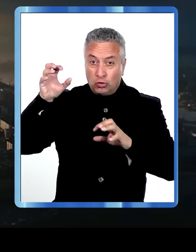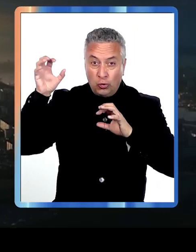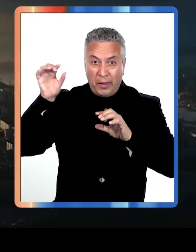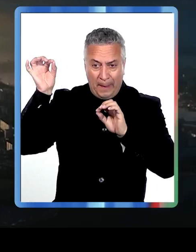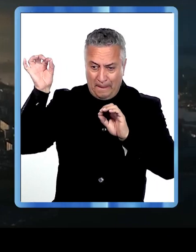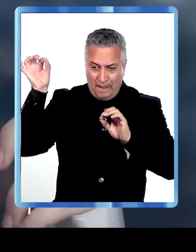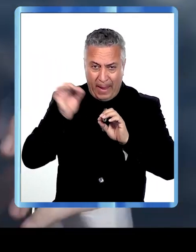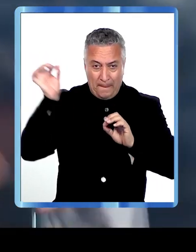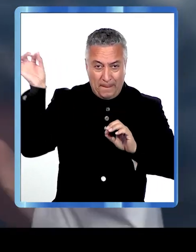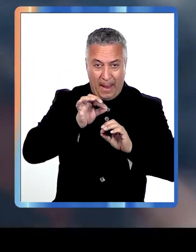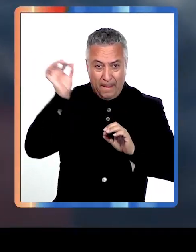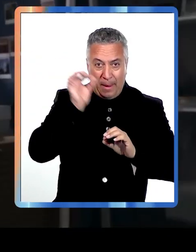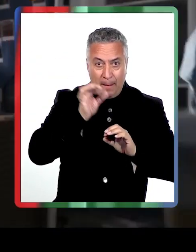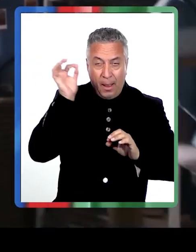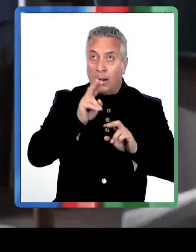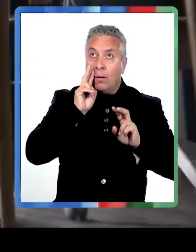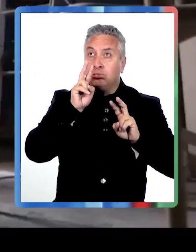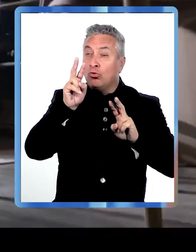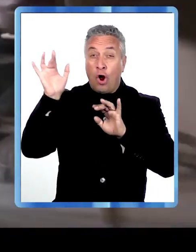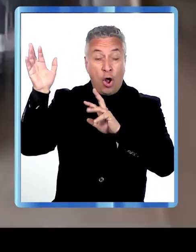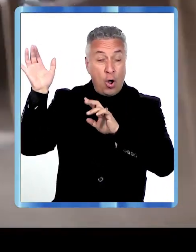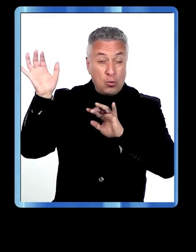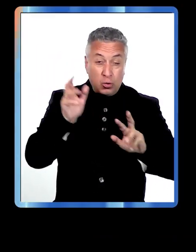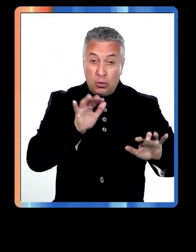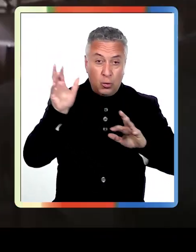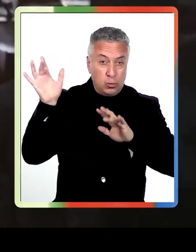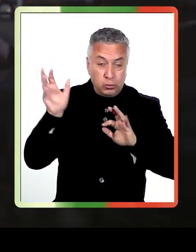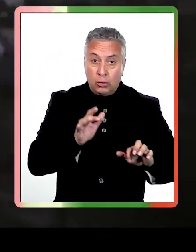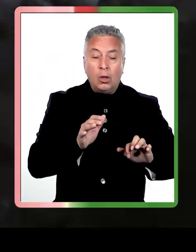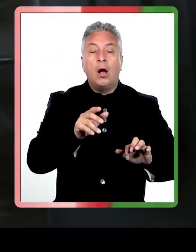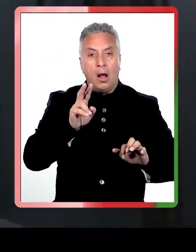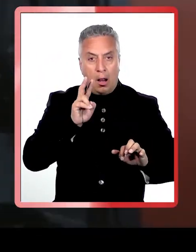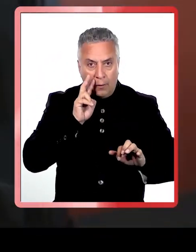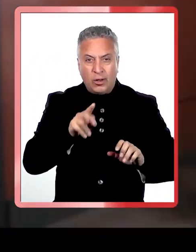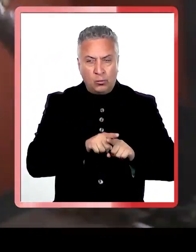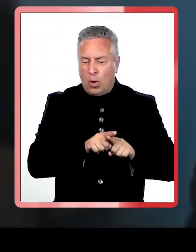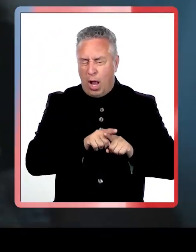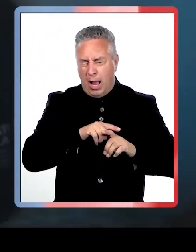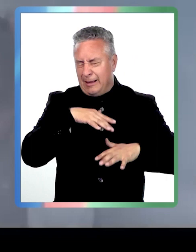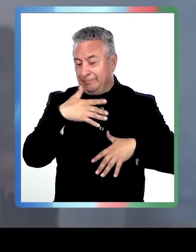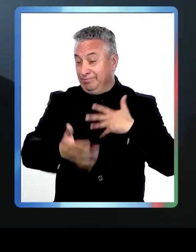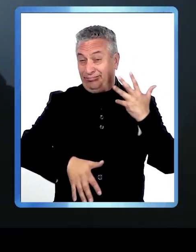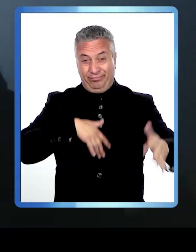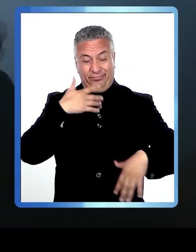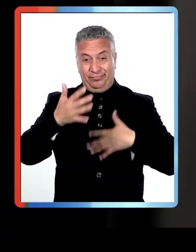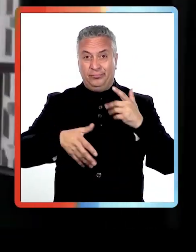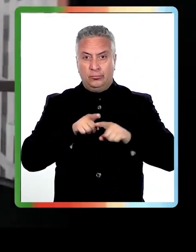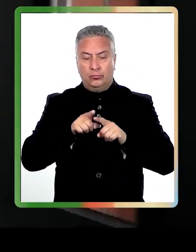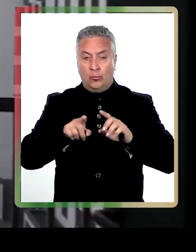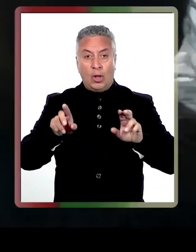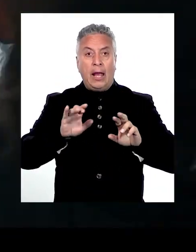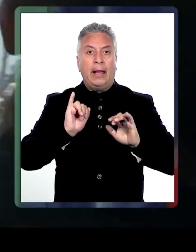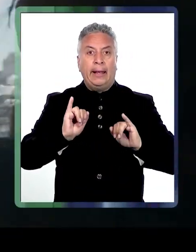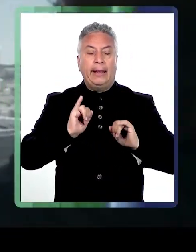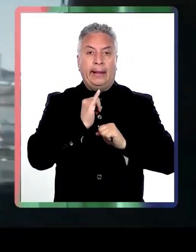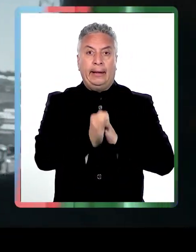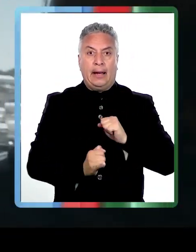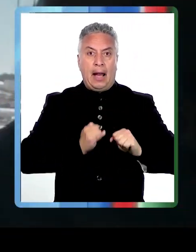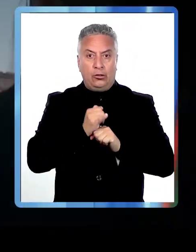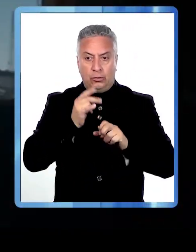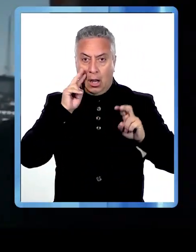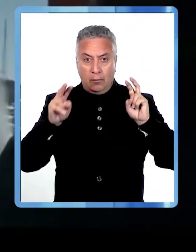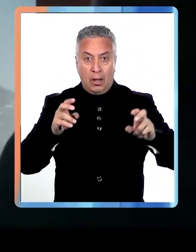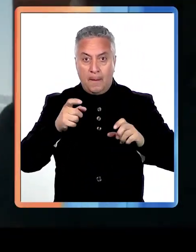rápidamente el hermoso espectáculo visual se convierte en una impresionante catástrofe a nivel internacional, cuando cada vez las